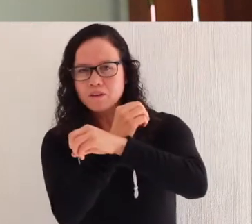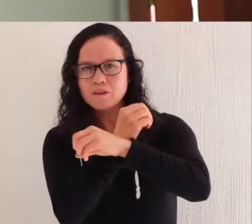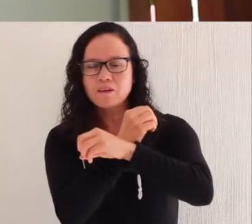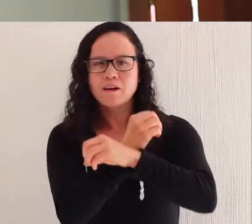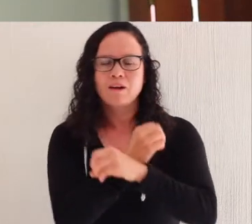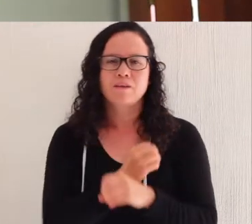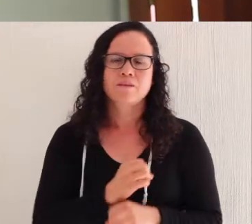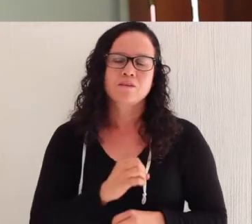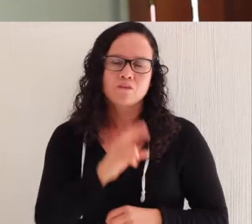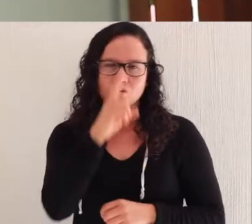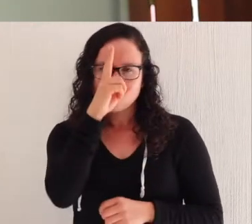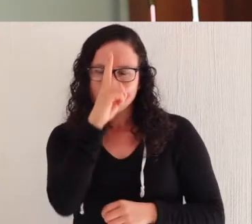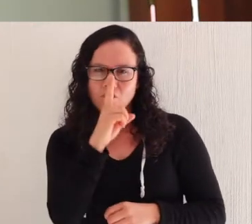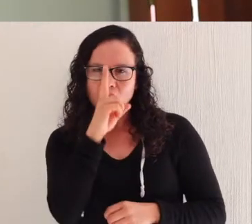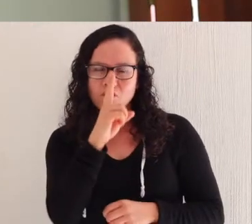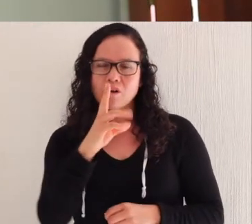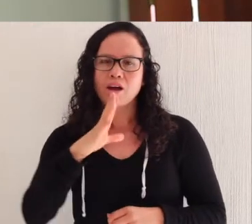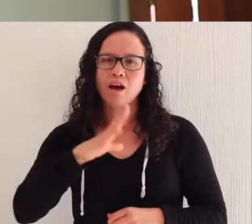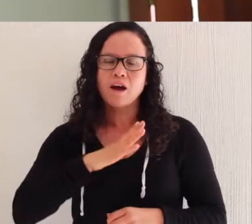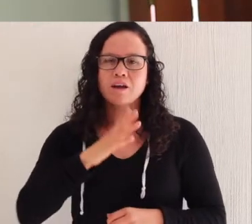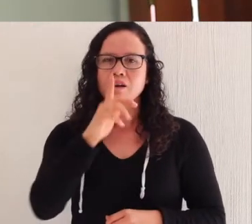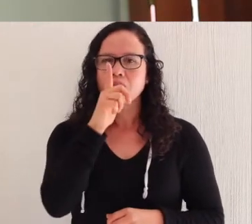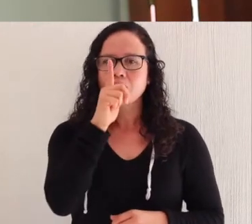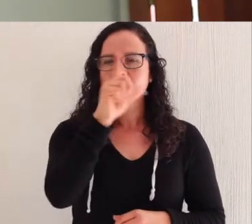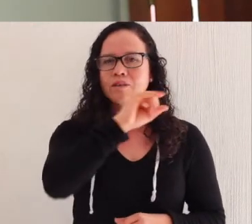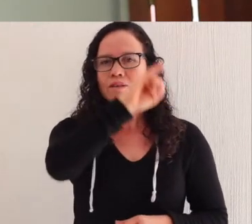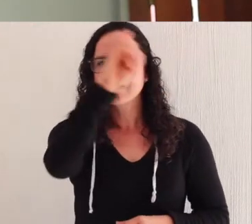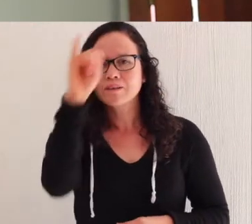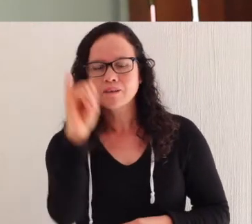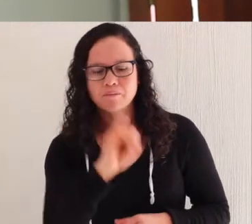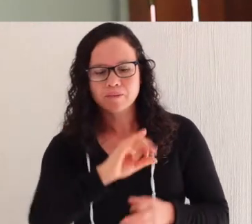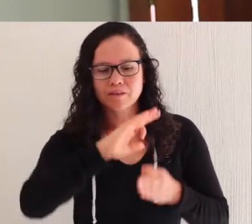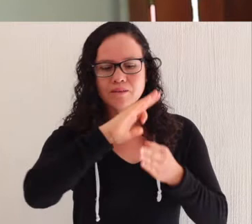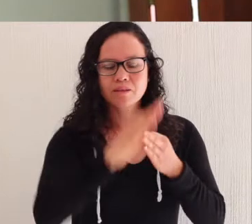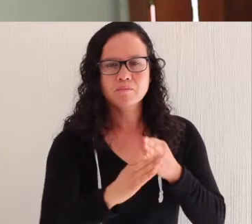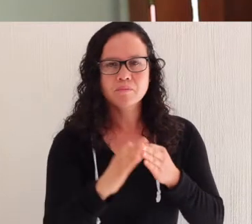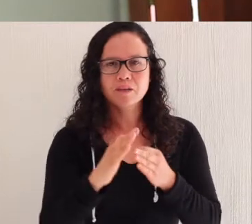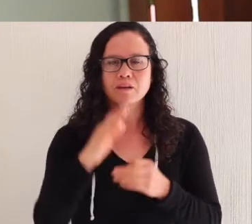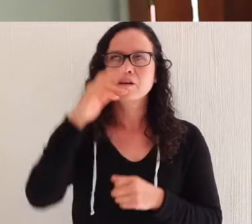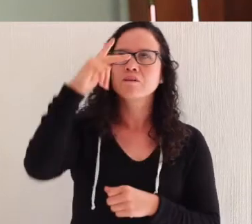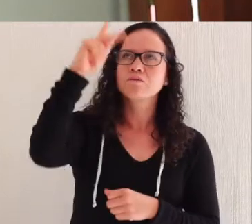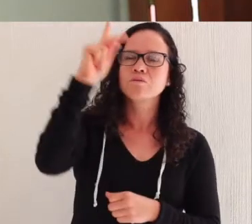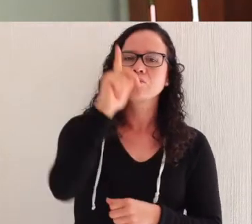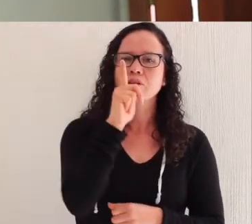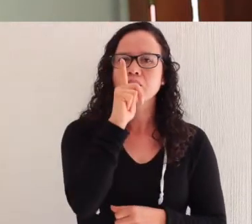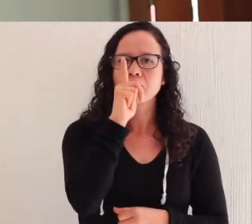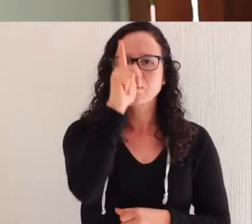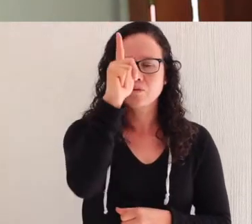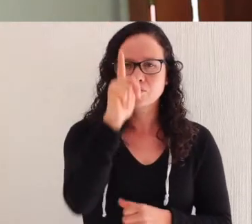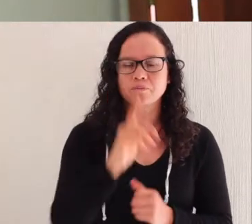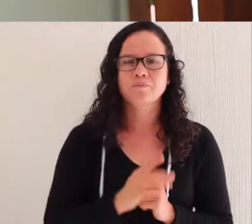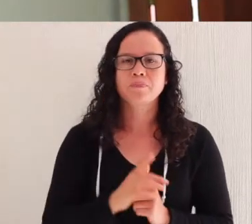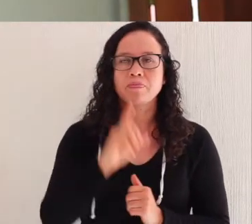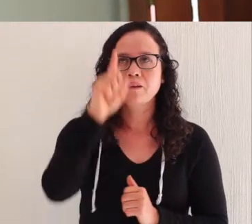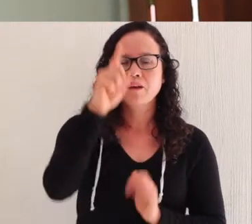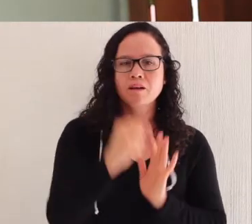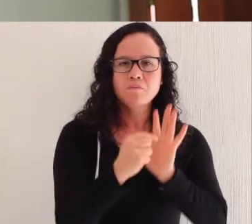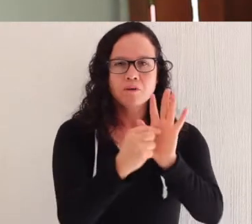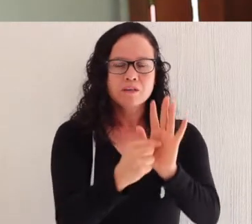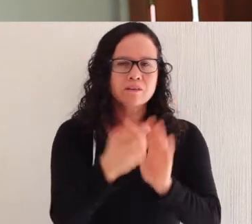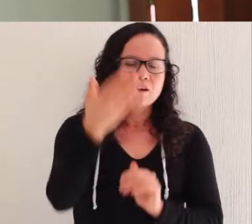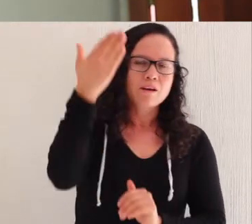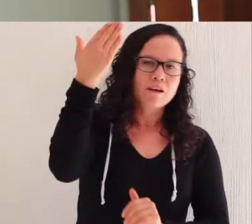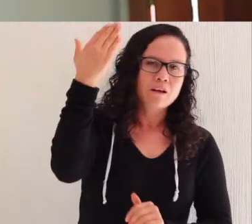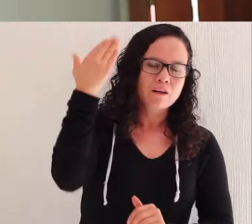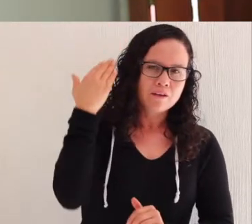de tristeza, de dolor, está la luz que nunca termina, la luz de Cristo el Señor. Como Él la manifiesta